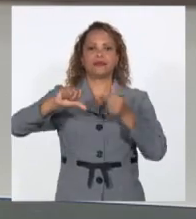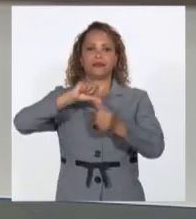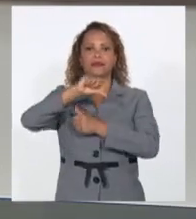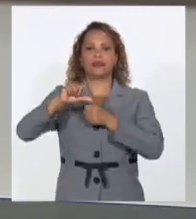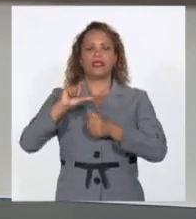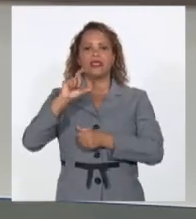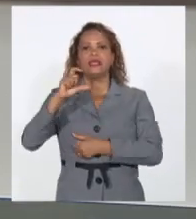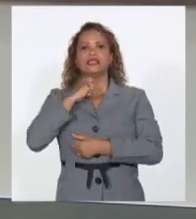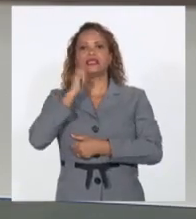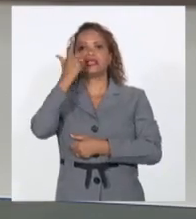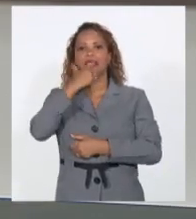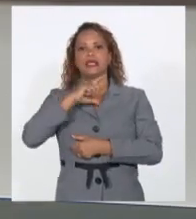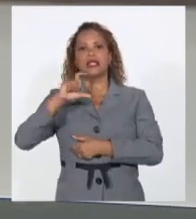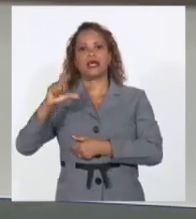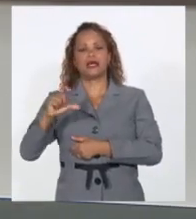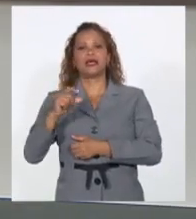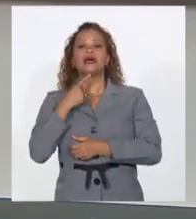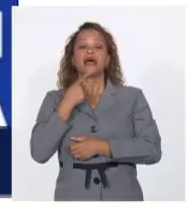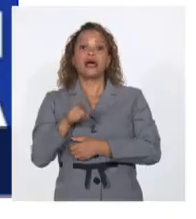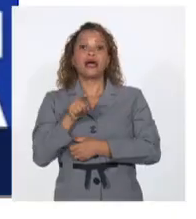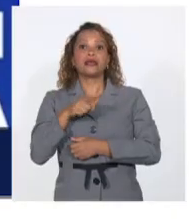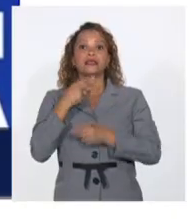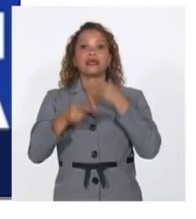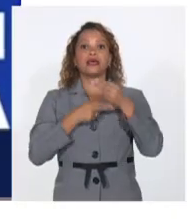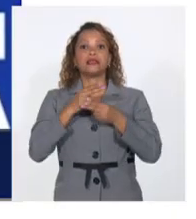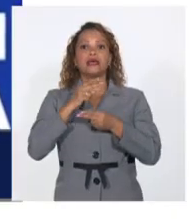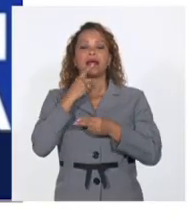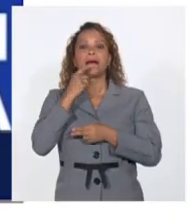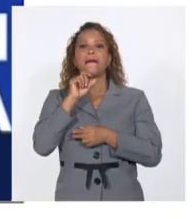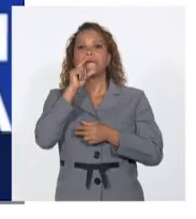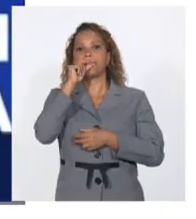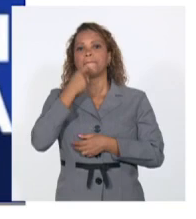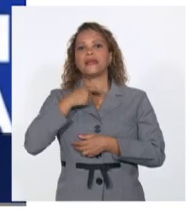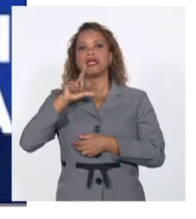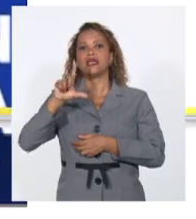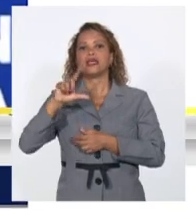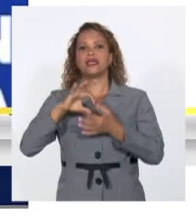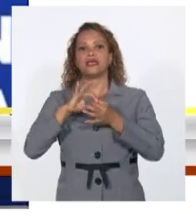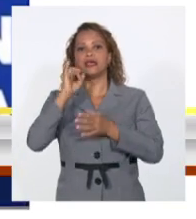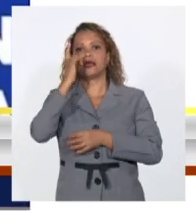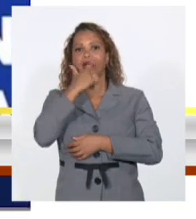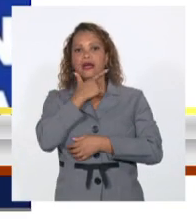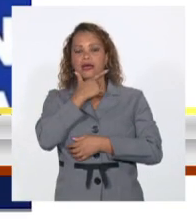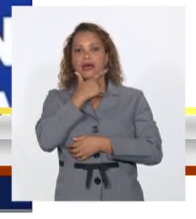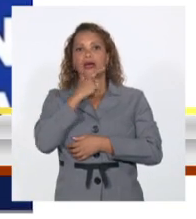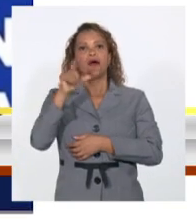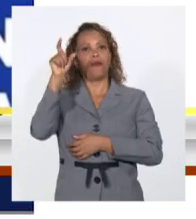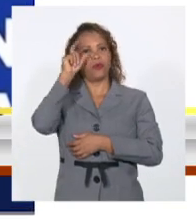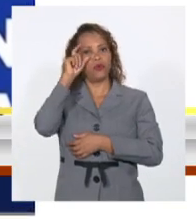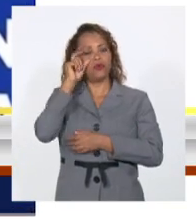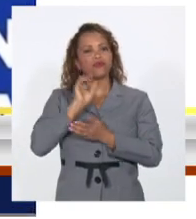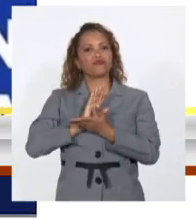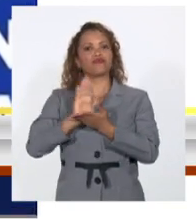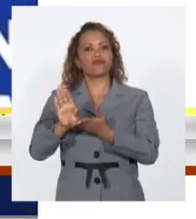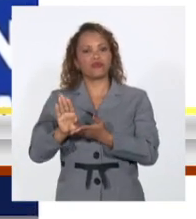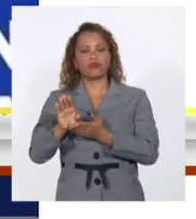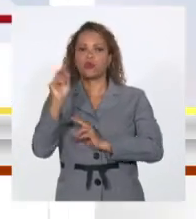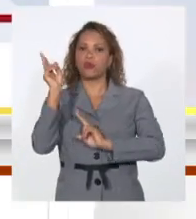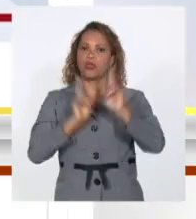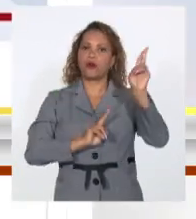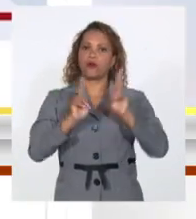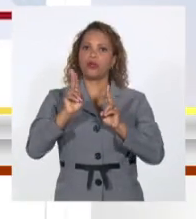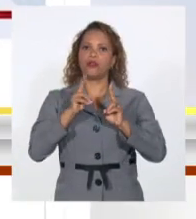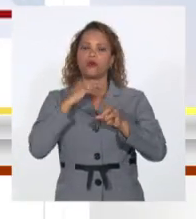Unión Europea a realizarse en Bruselas, Bélgica. Bruno Rodríguez rechazó las acciones de la derecha europea que